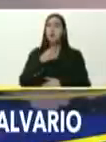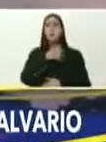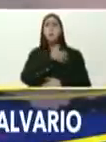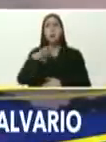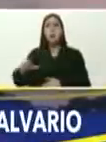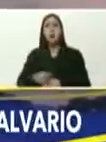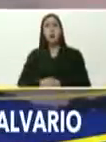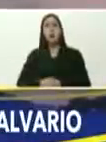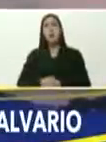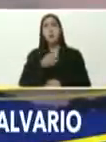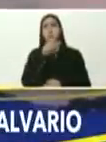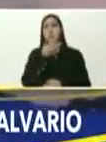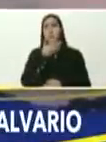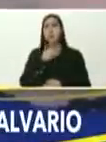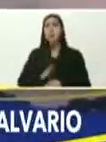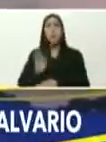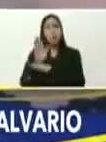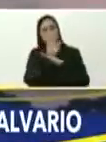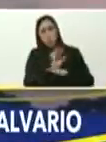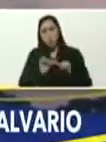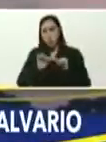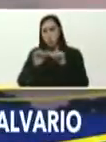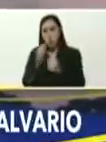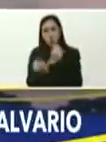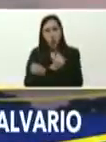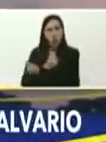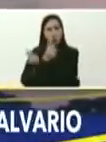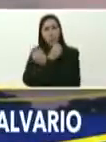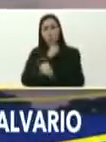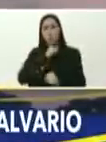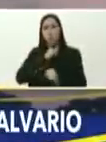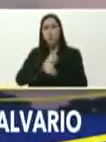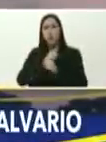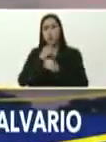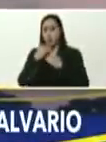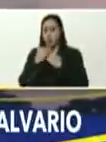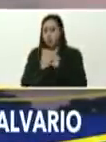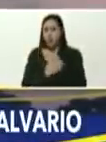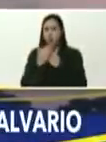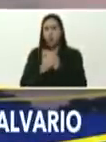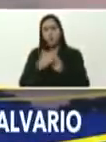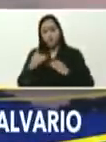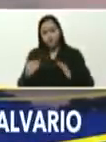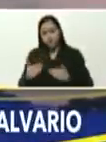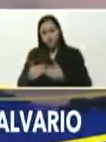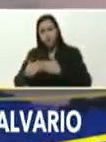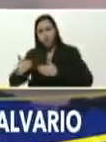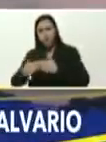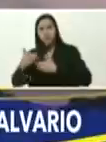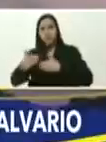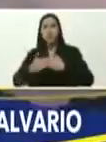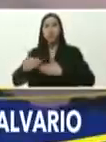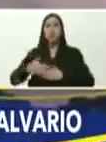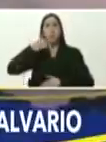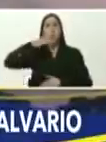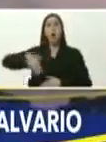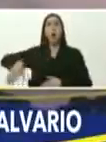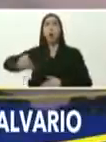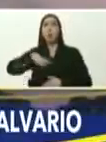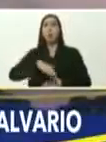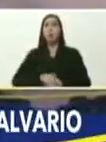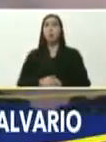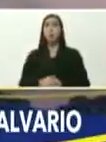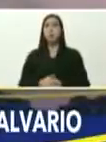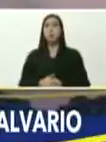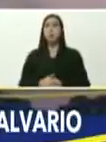bella y segura, continúa, con mucho amor, con mucho cariño, con mucho acercamiento, a nuestro pueblo, y